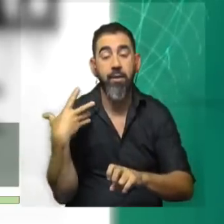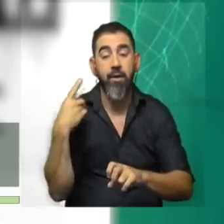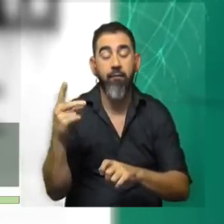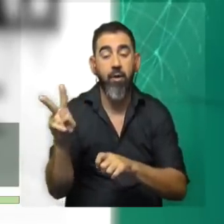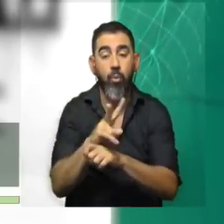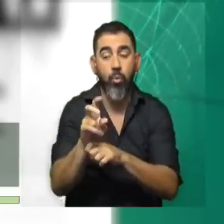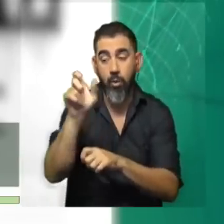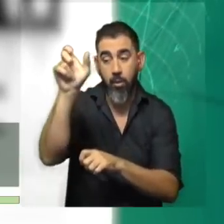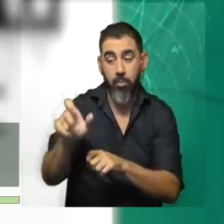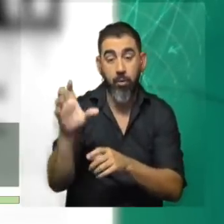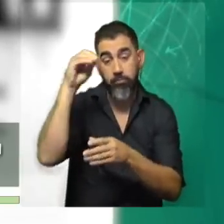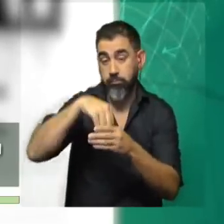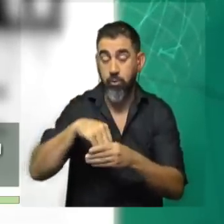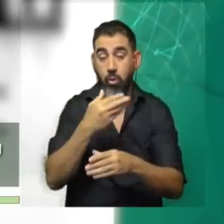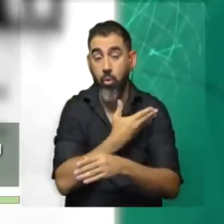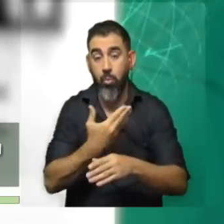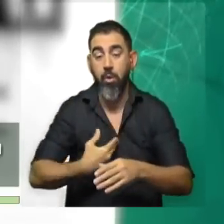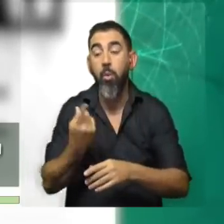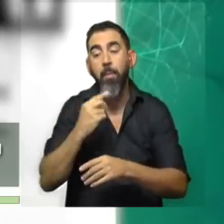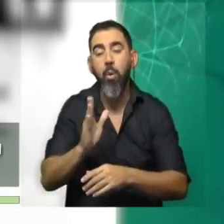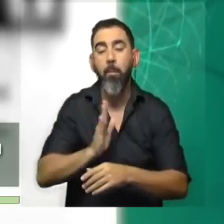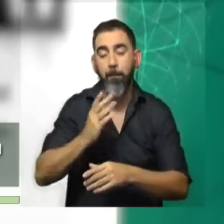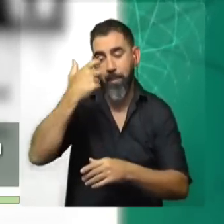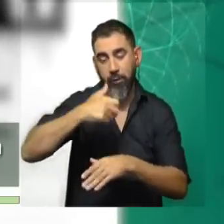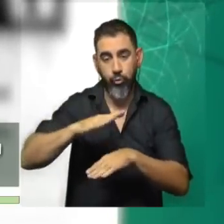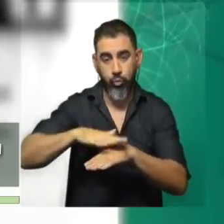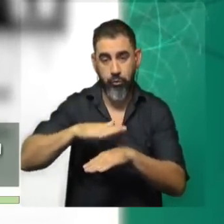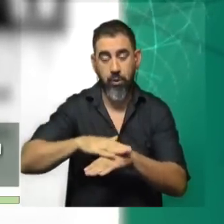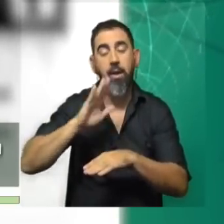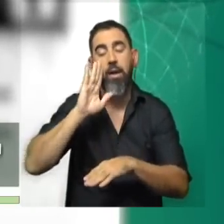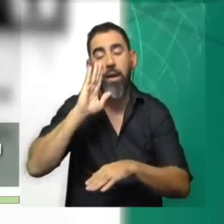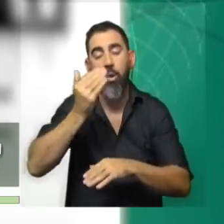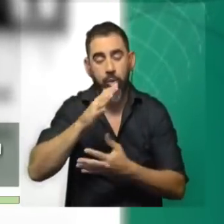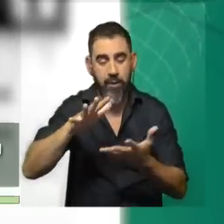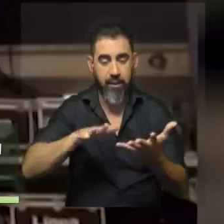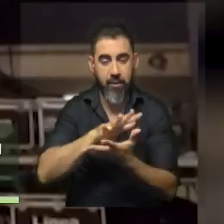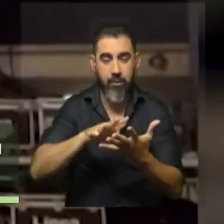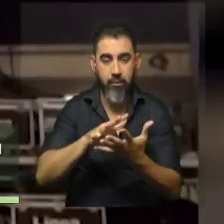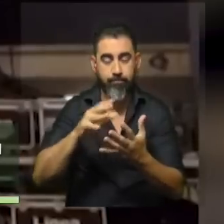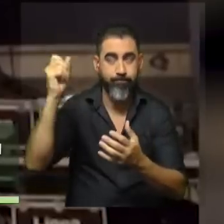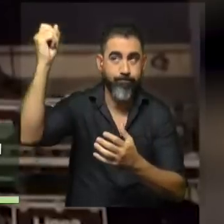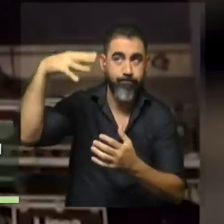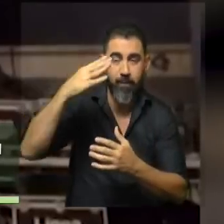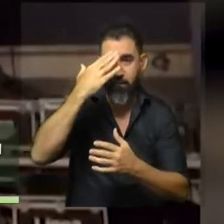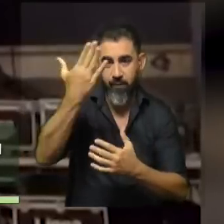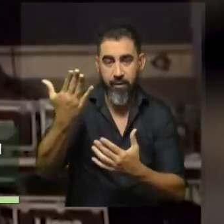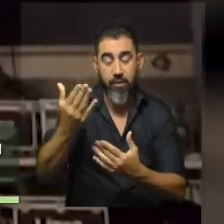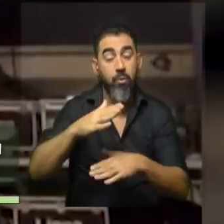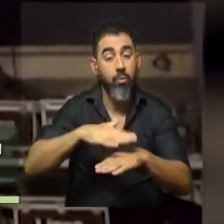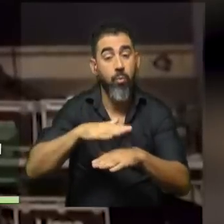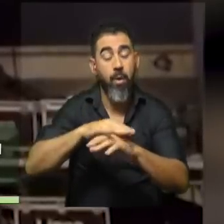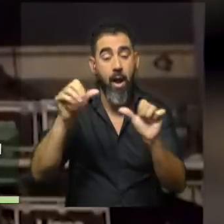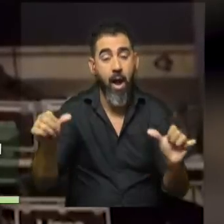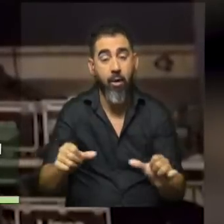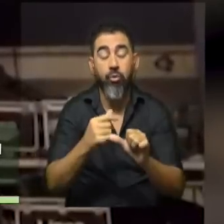individuo que era parte del gobierno, pero a título personal. Reconozcamos que esta situación le cayó de arriba al Frente Amplio y que fue producto de acciones del